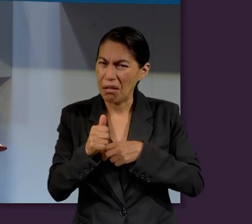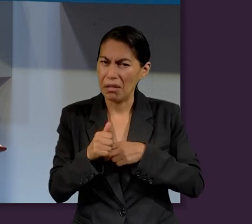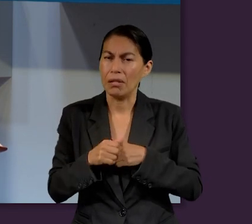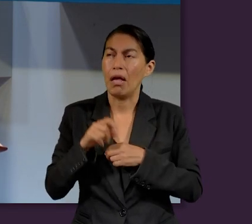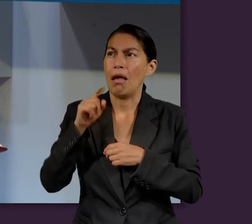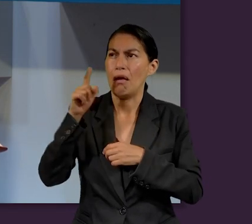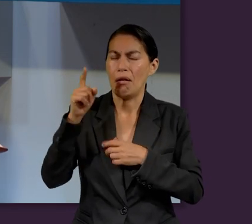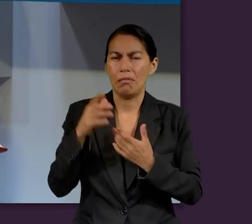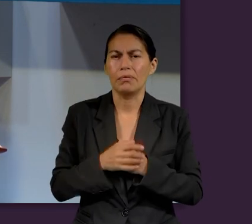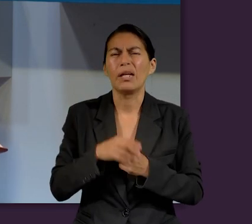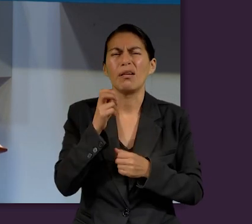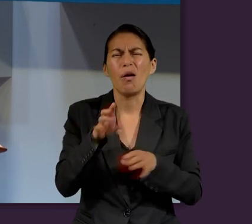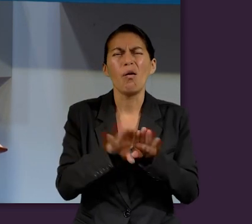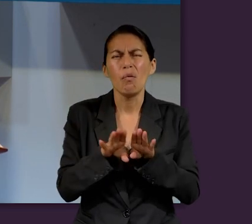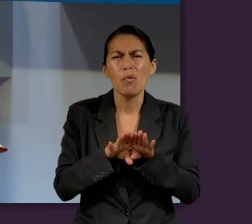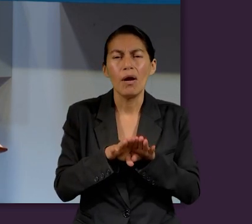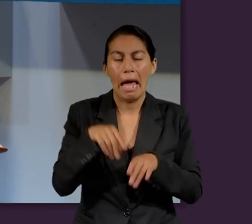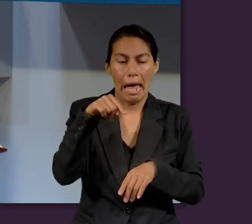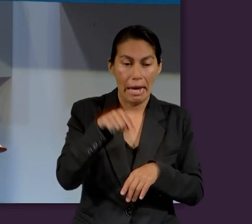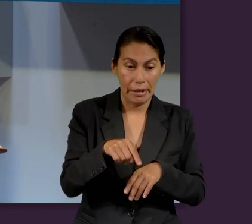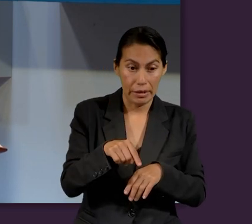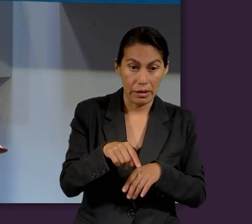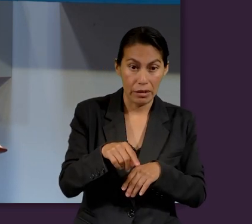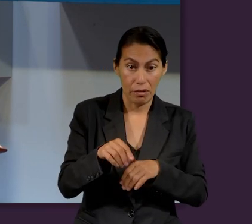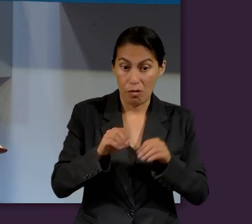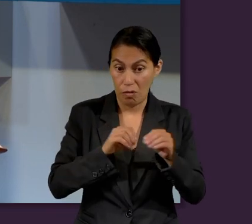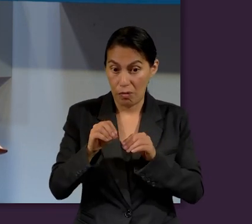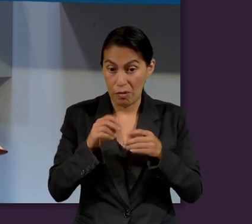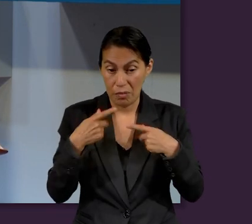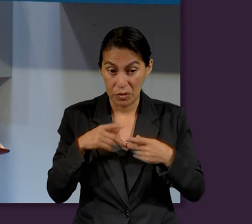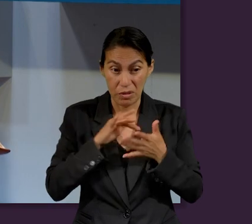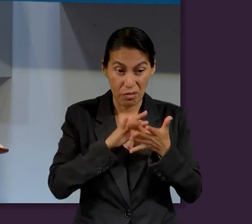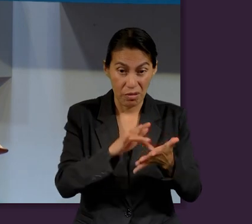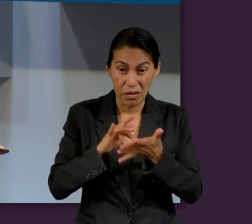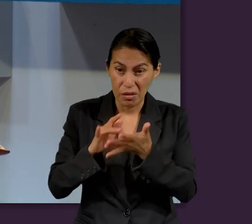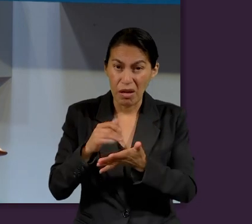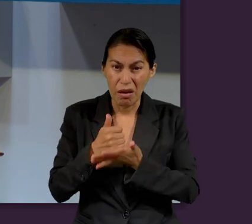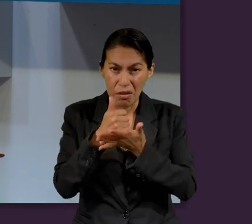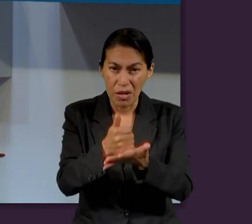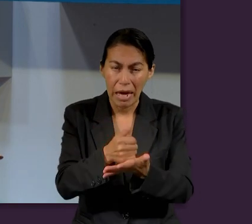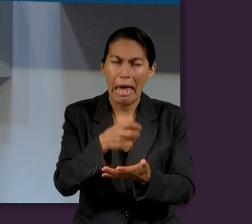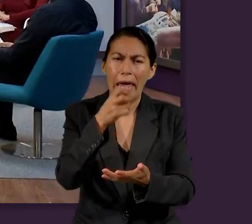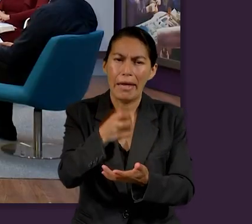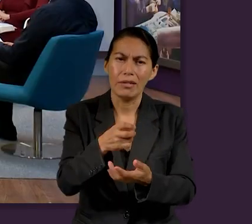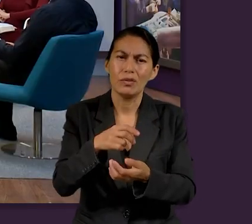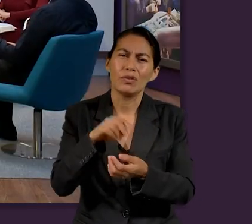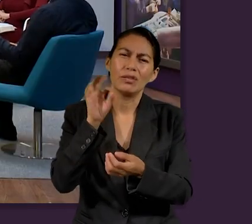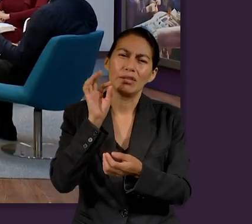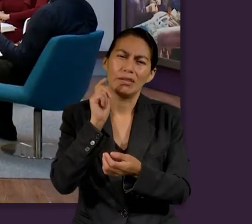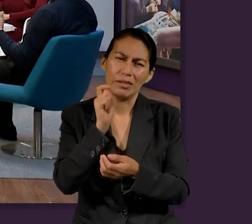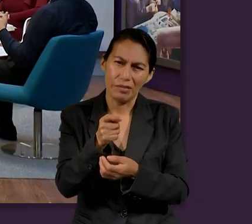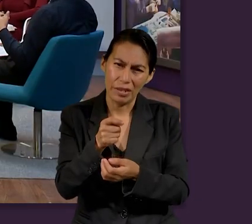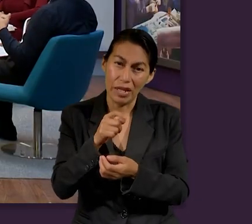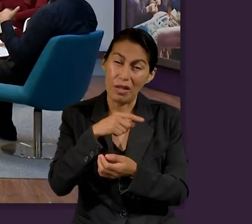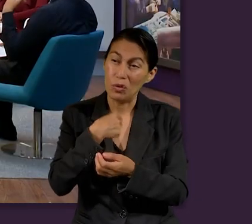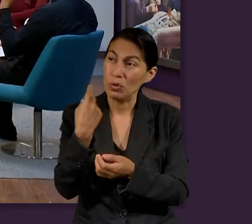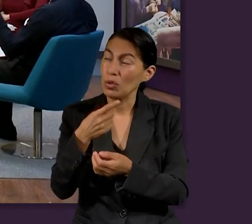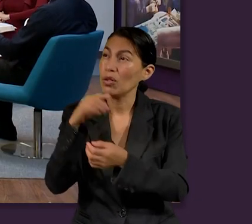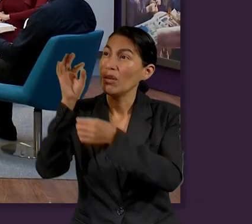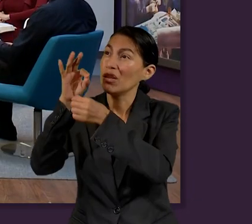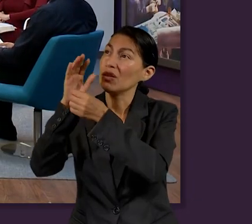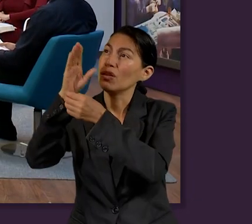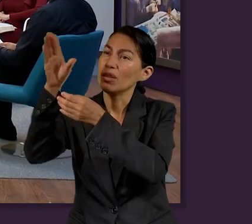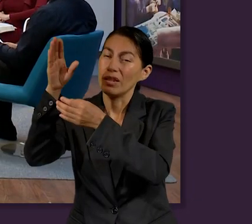invertir en su obra, en esta tierra. ¿Cierto? Sí. Kenneth. Sí, poner nuestra mirada en lo